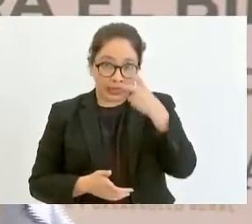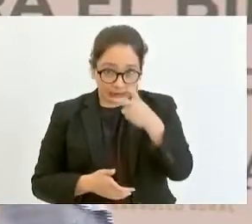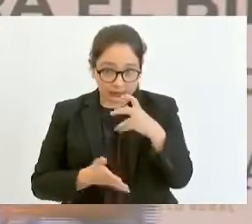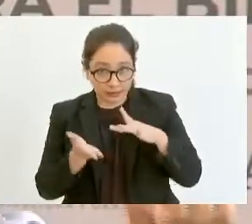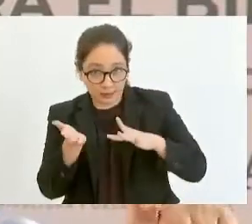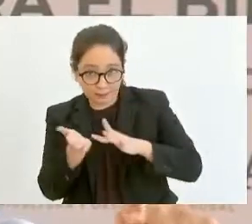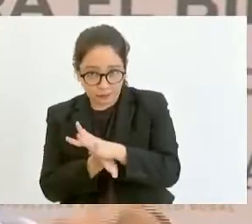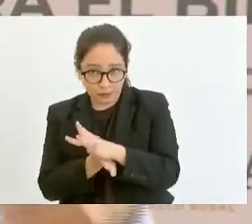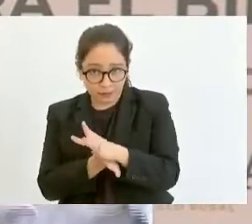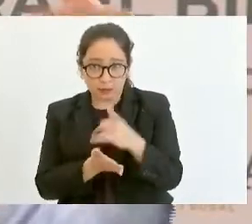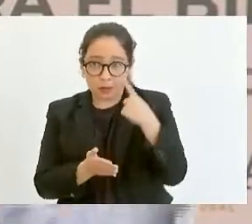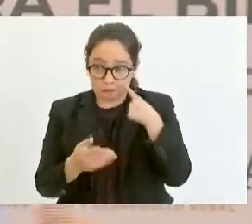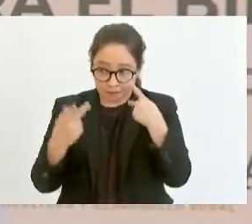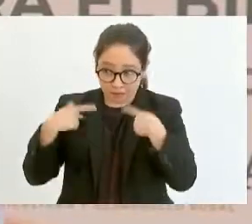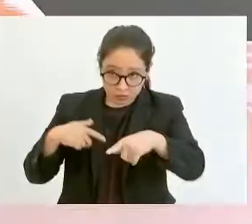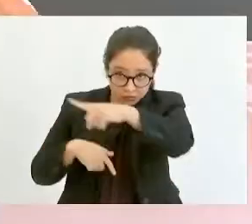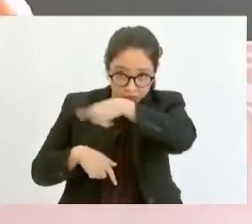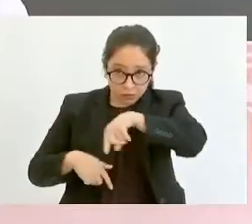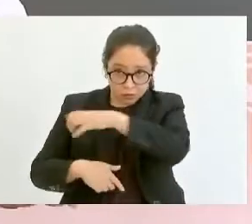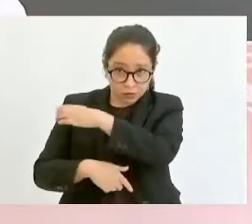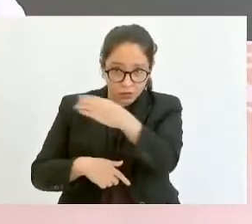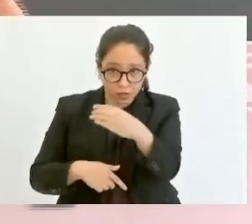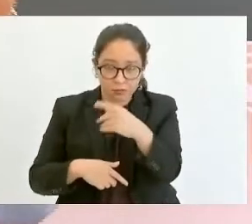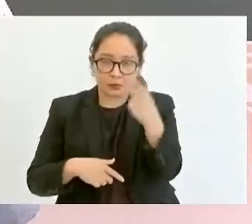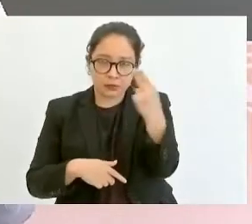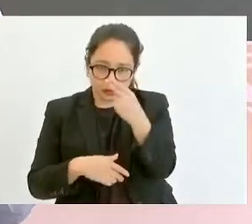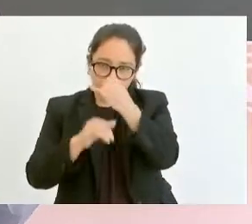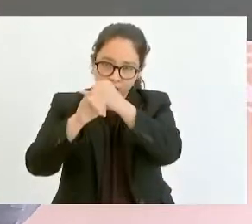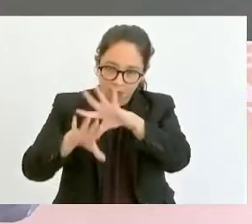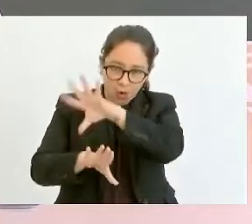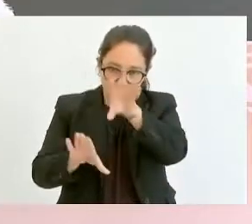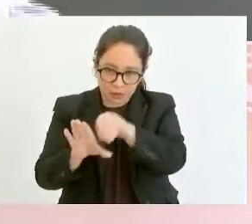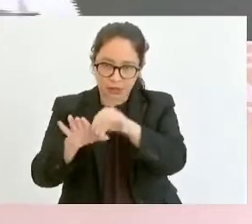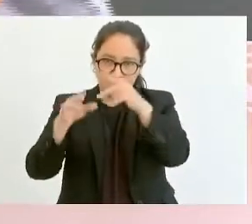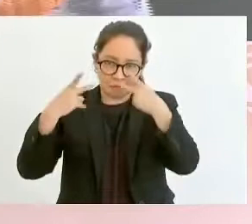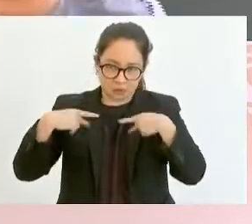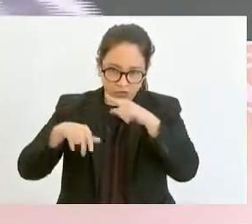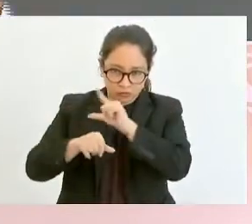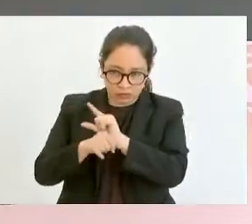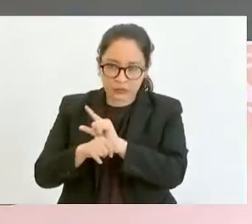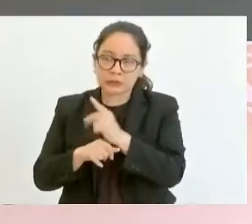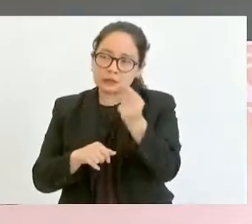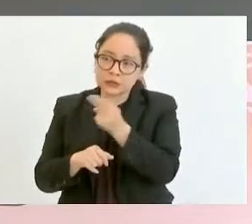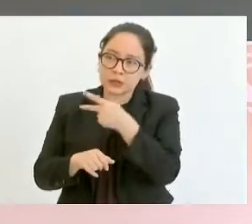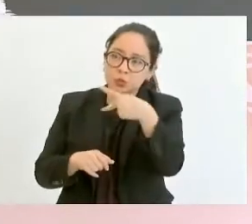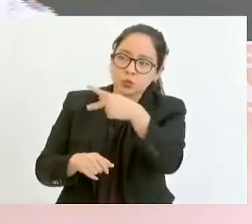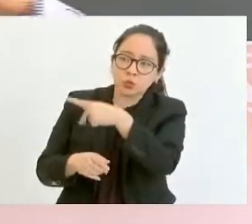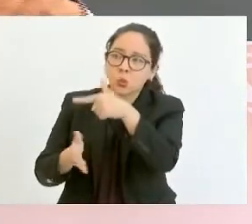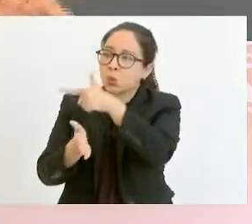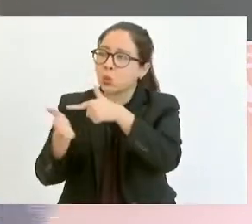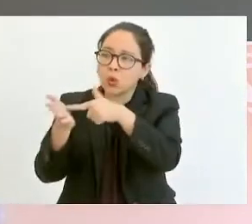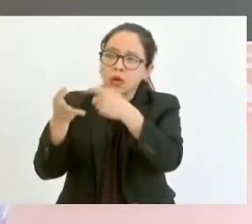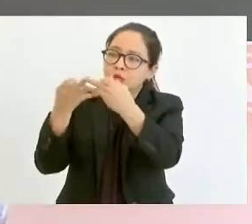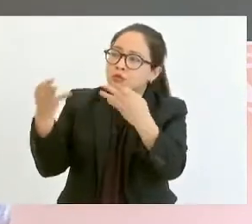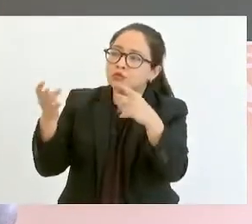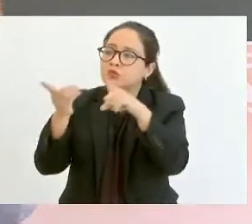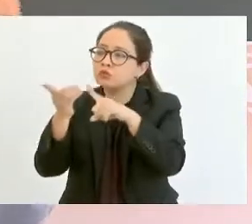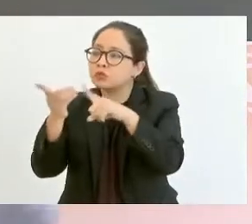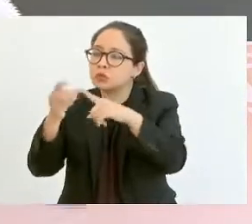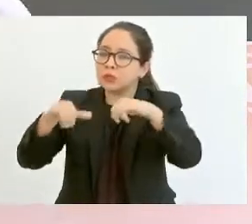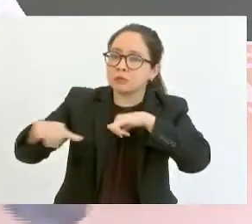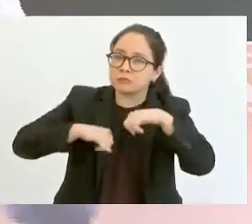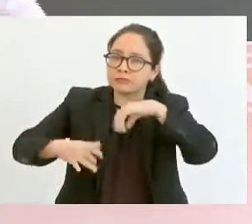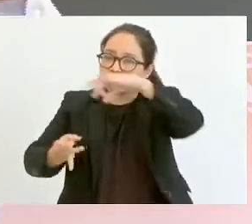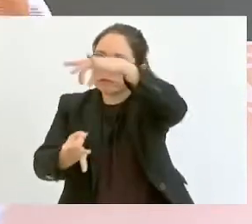productores, además de sus datos generales y ubicación, tienen que ubicar bien sus predios, georreferenciar sus predios,